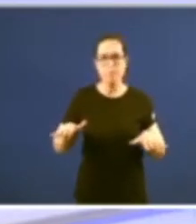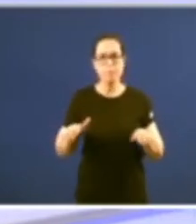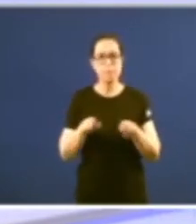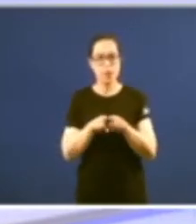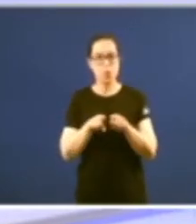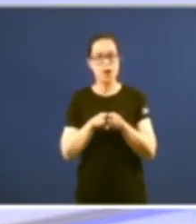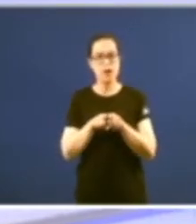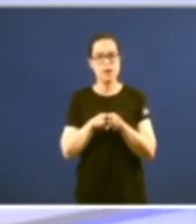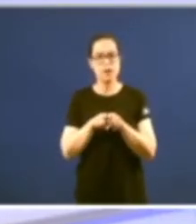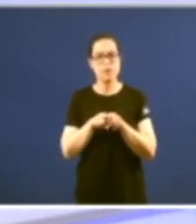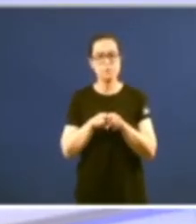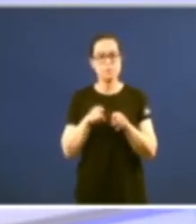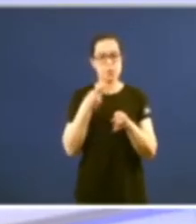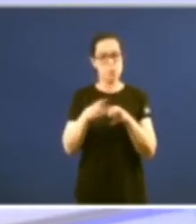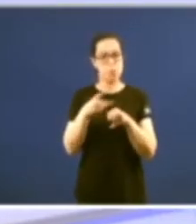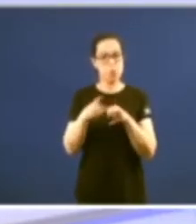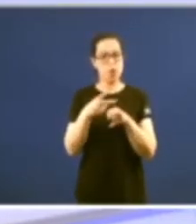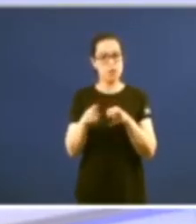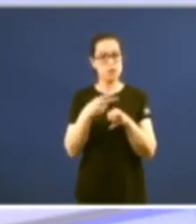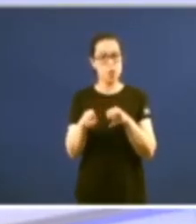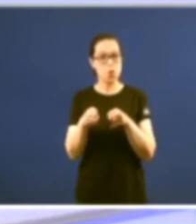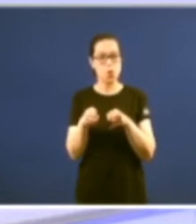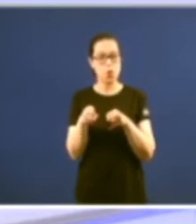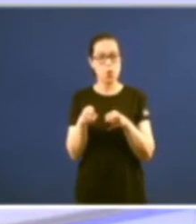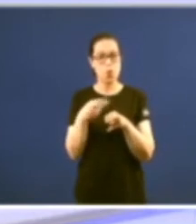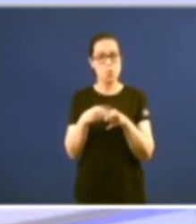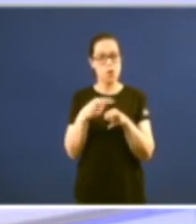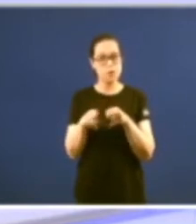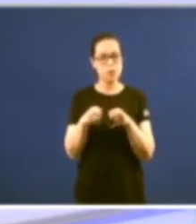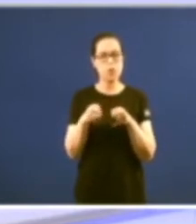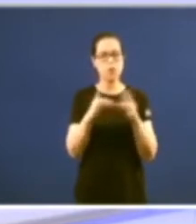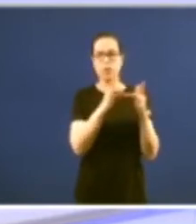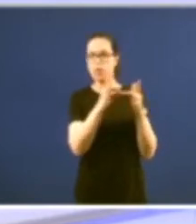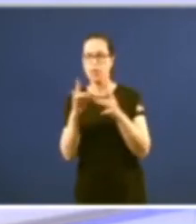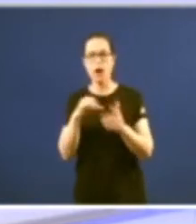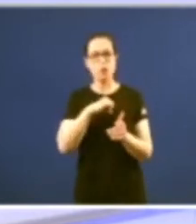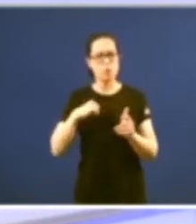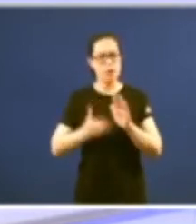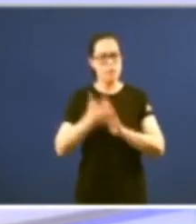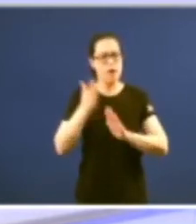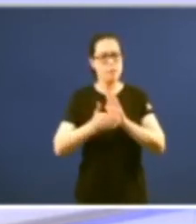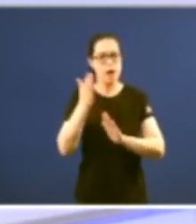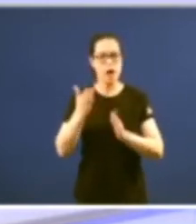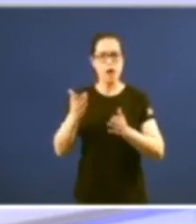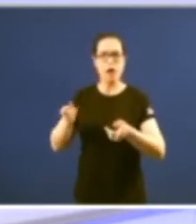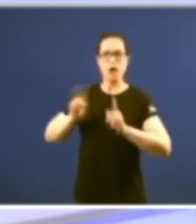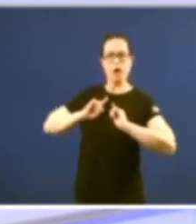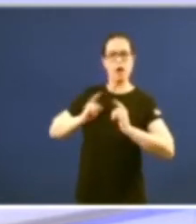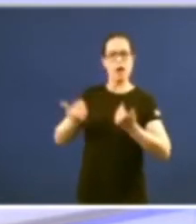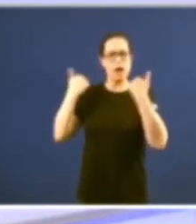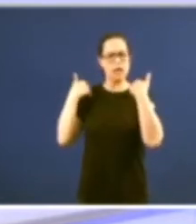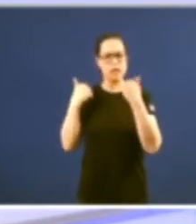mostrábanse moitos políticos encargados de levar o carro autonómico adiante sen competencias nin medios materiais